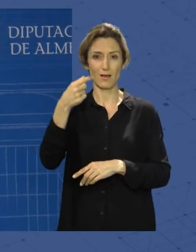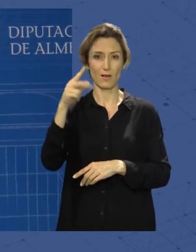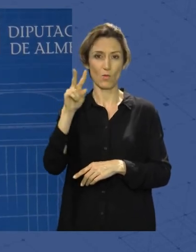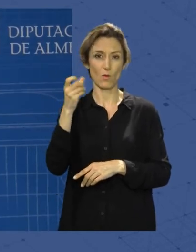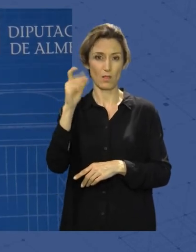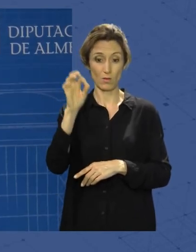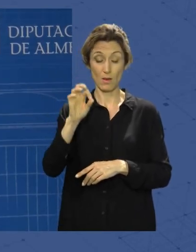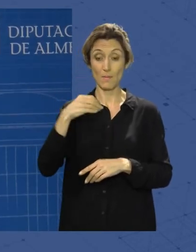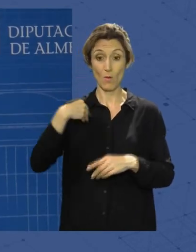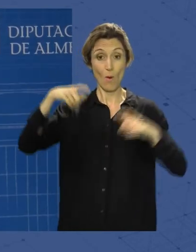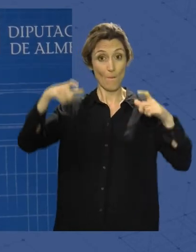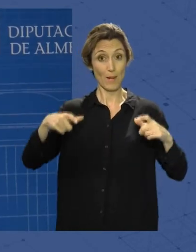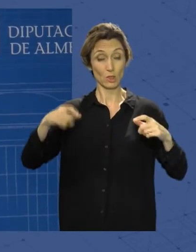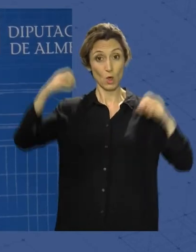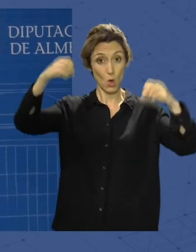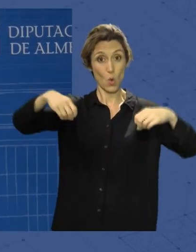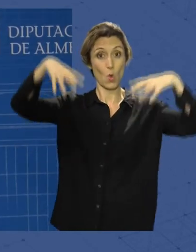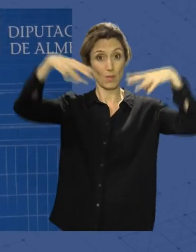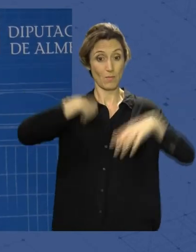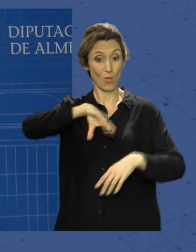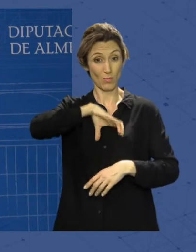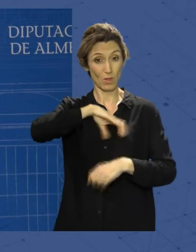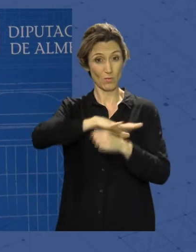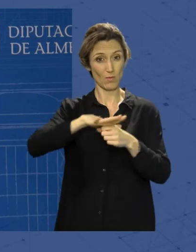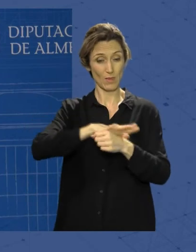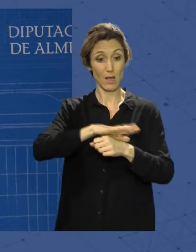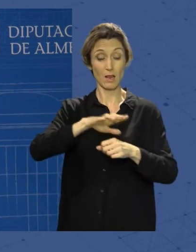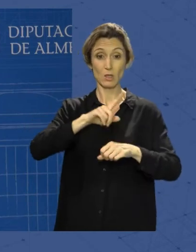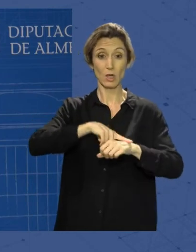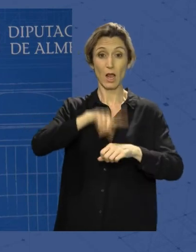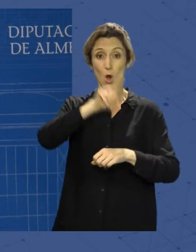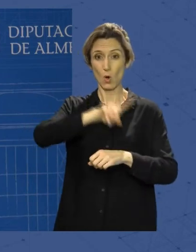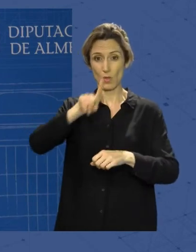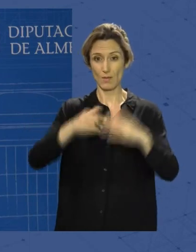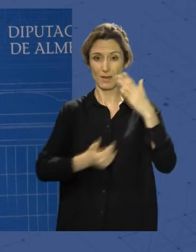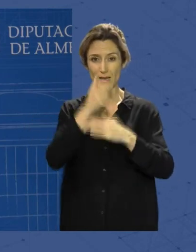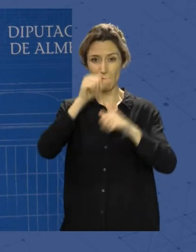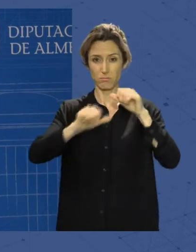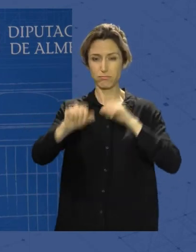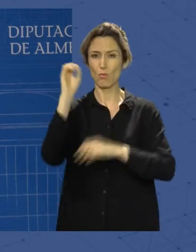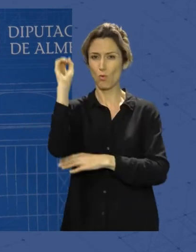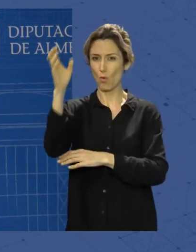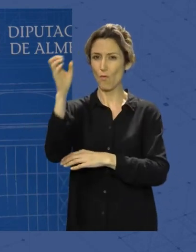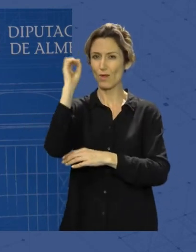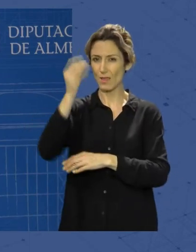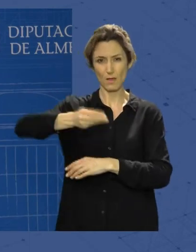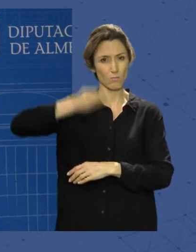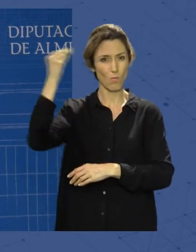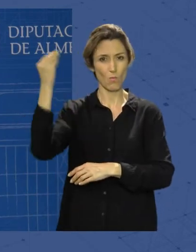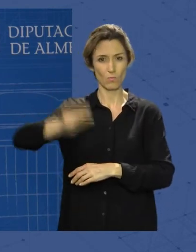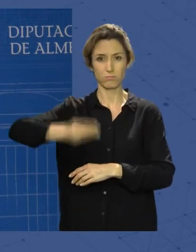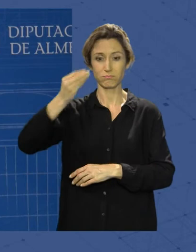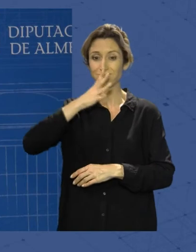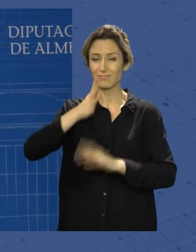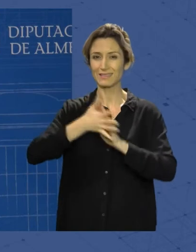Diputación Provincial, a partir de las 11 de la mañana, una conferencia magnífica sobre el